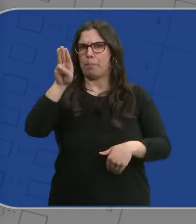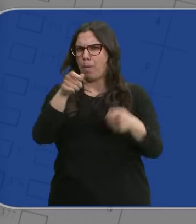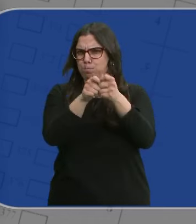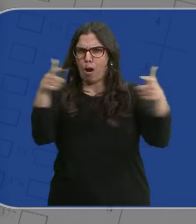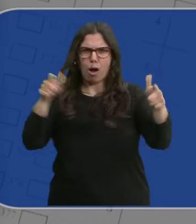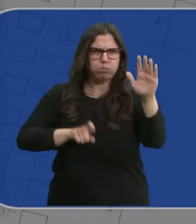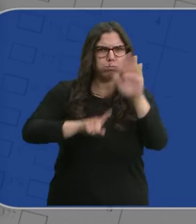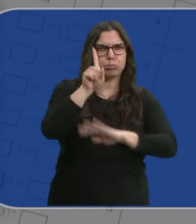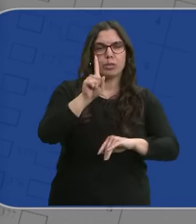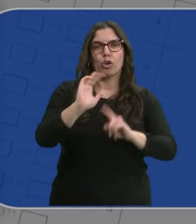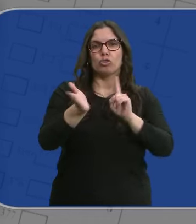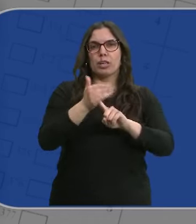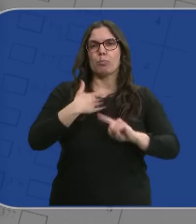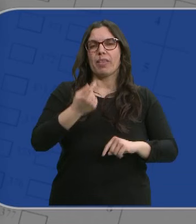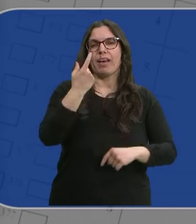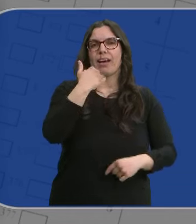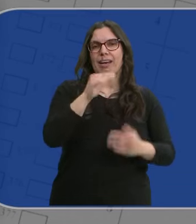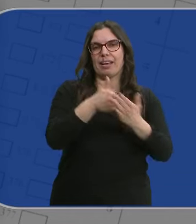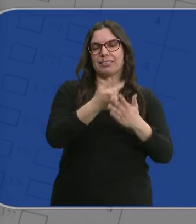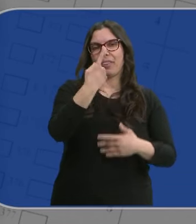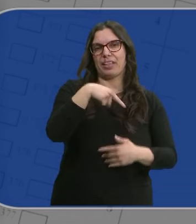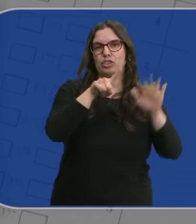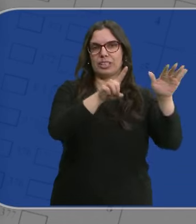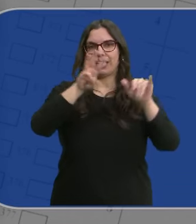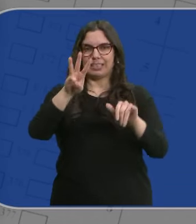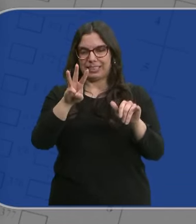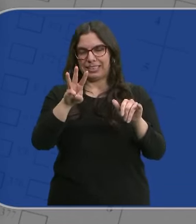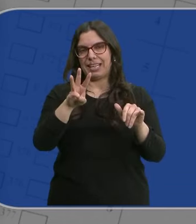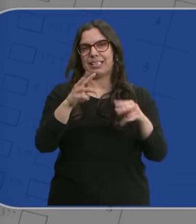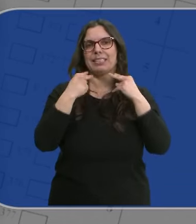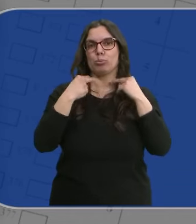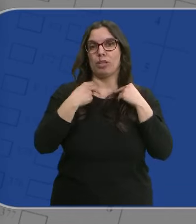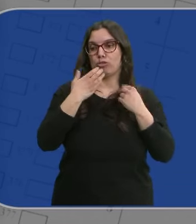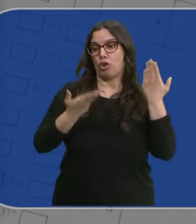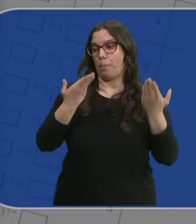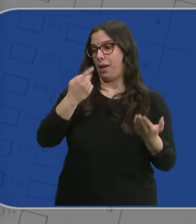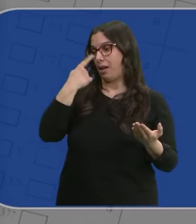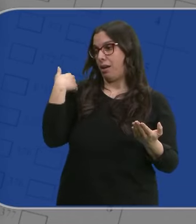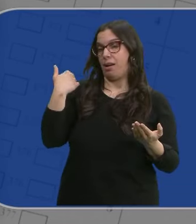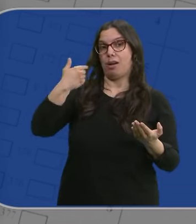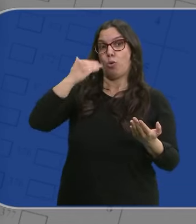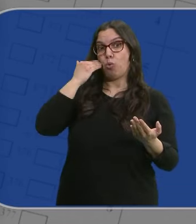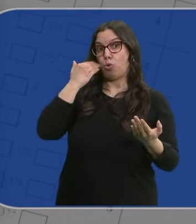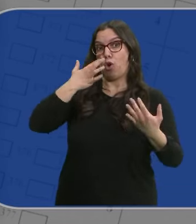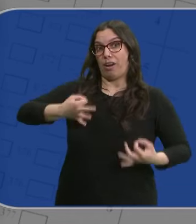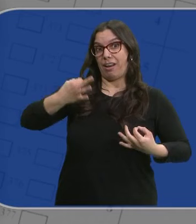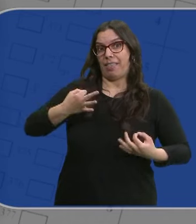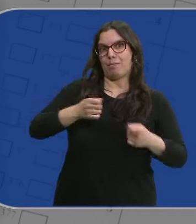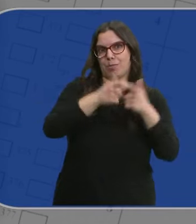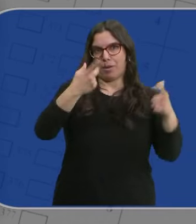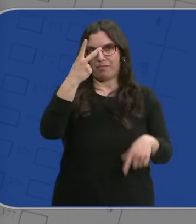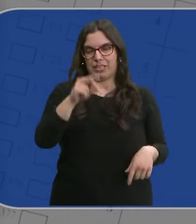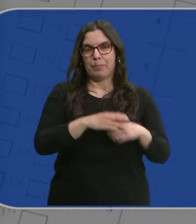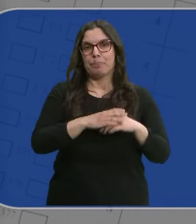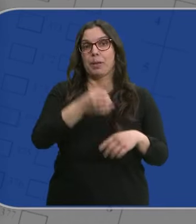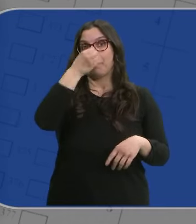generales obtendría hasta 163 escaños. 26 más que en los comicios de julio. El PSOE por su parte perdería 6 de